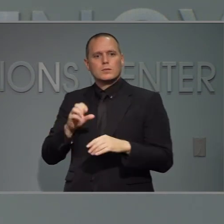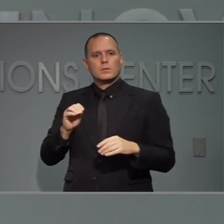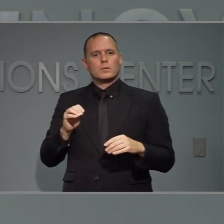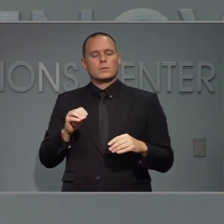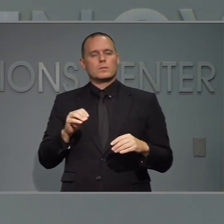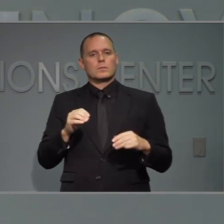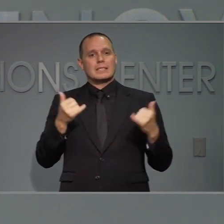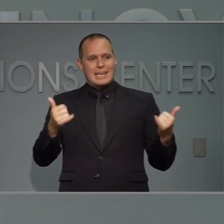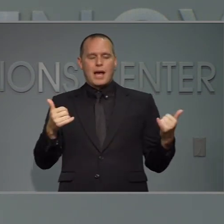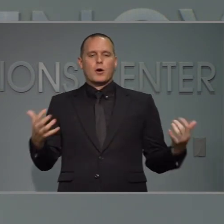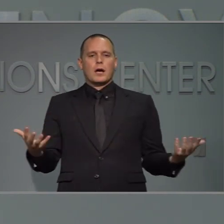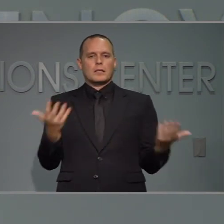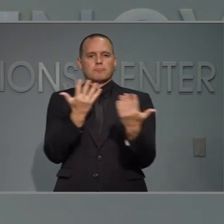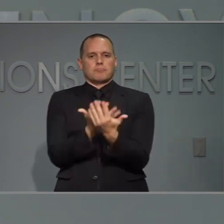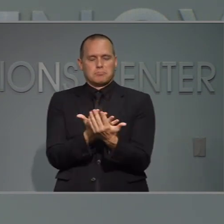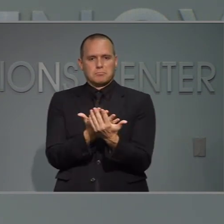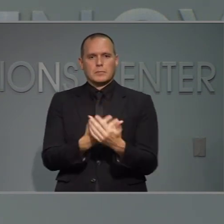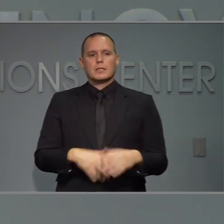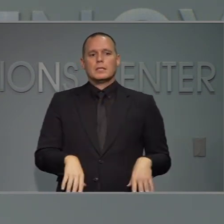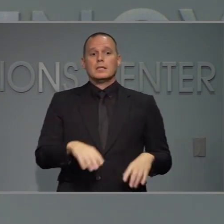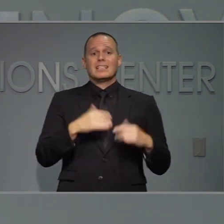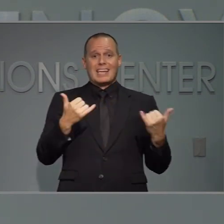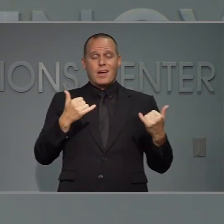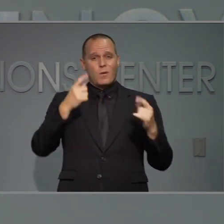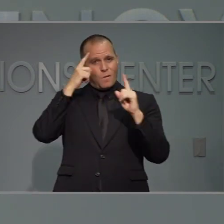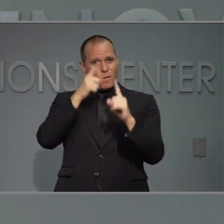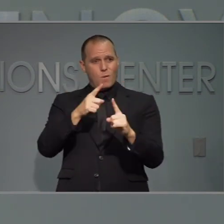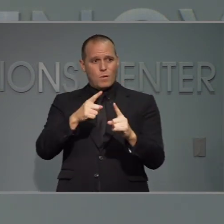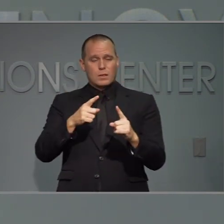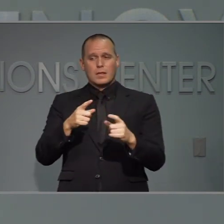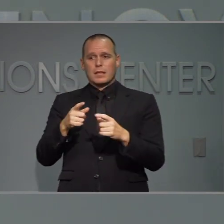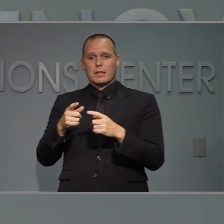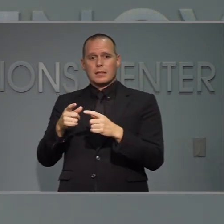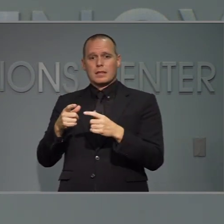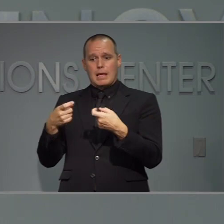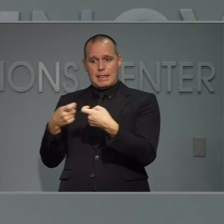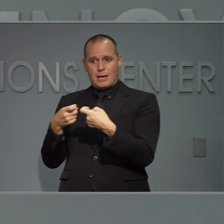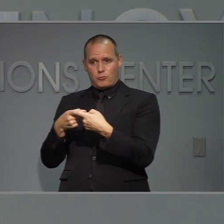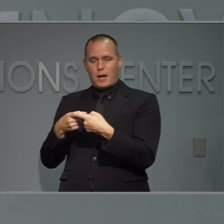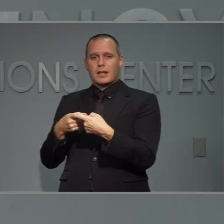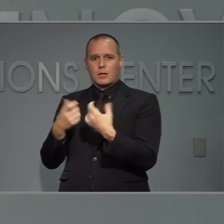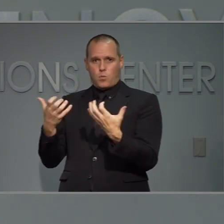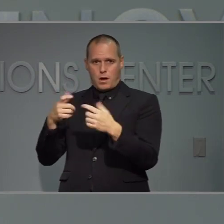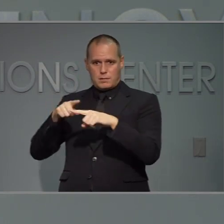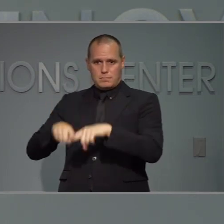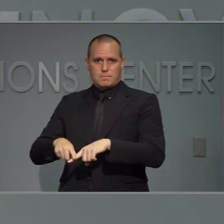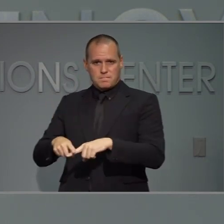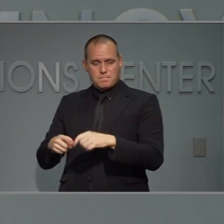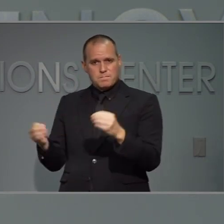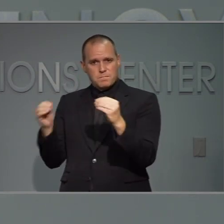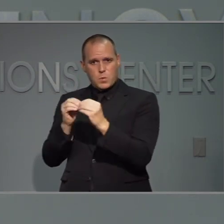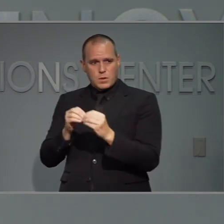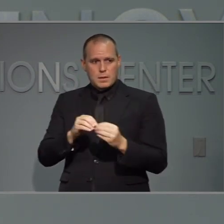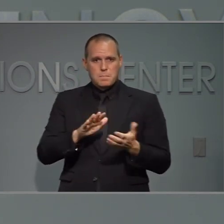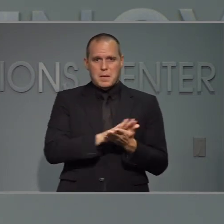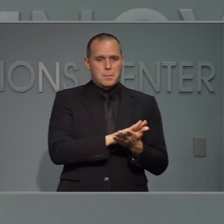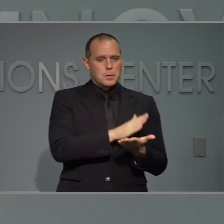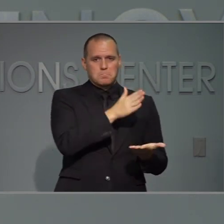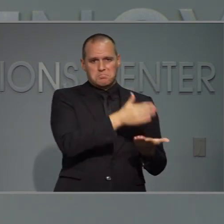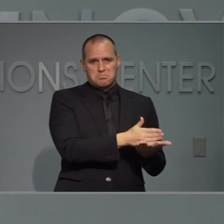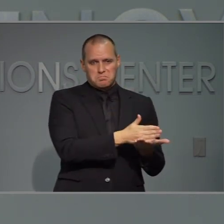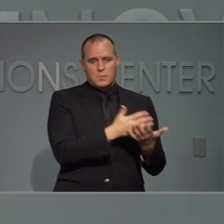todos los equipos era para que nosotros pudiéramos sacar el proceso manual y confiarnos más en el proceso